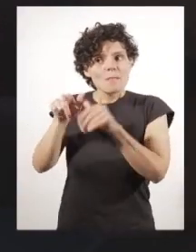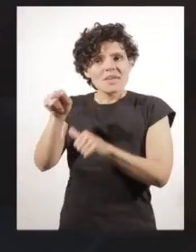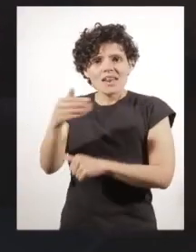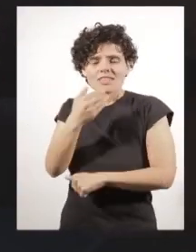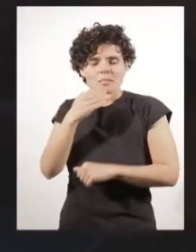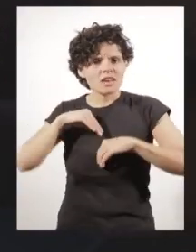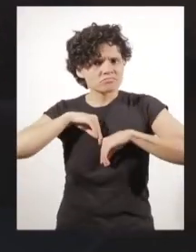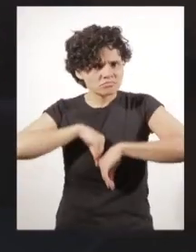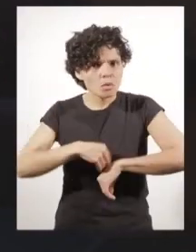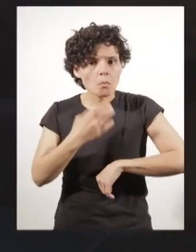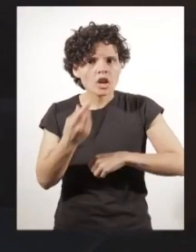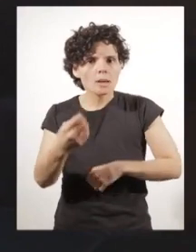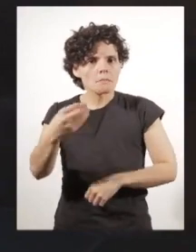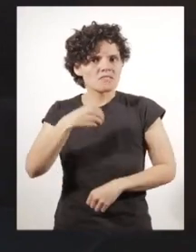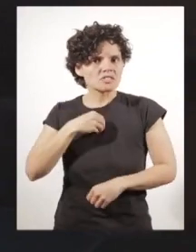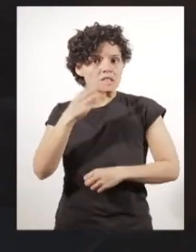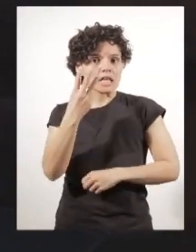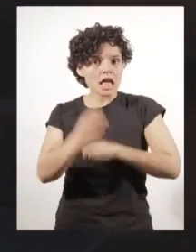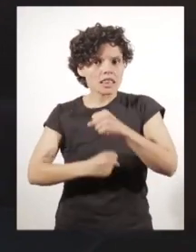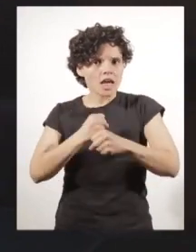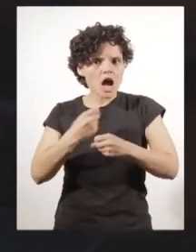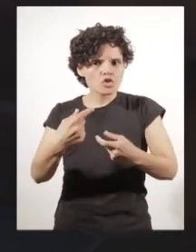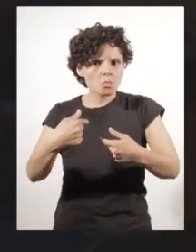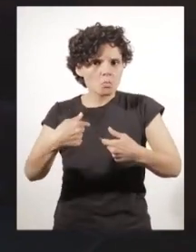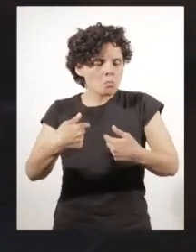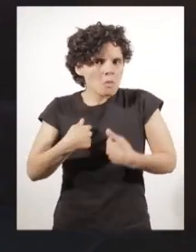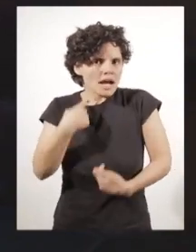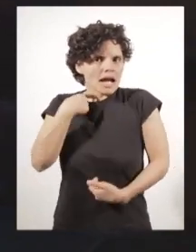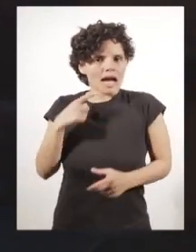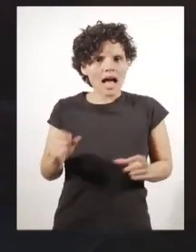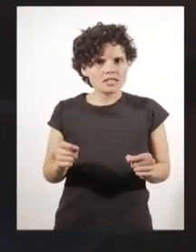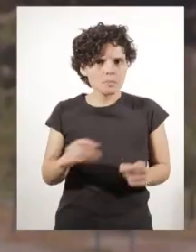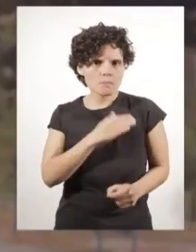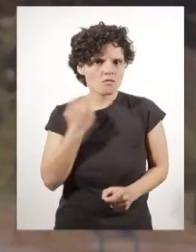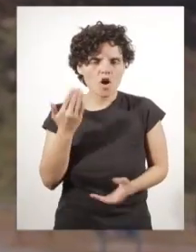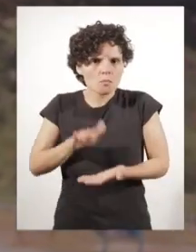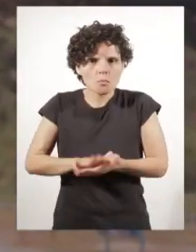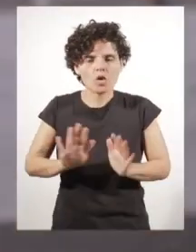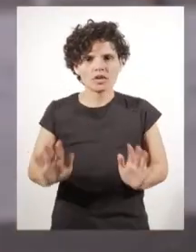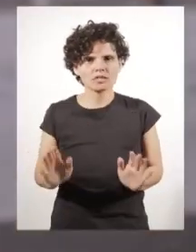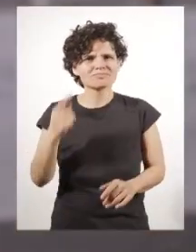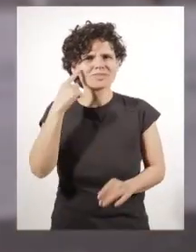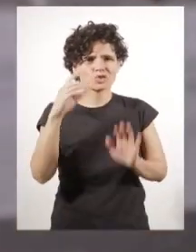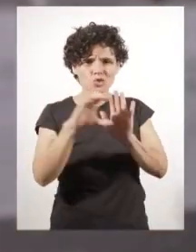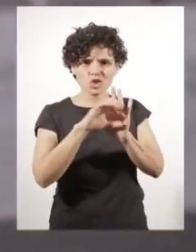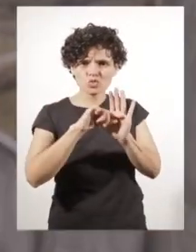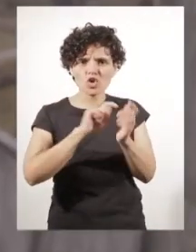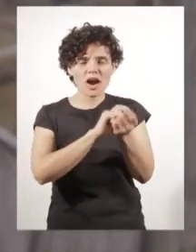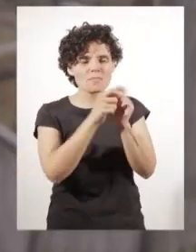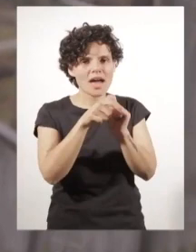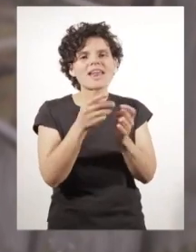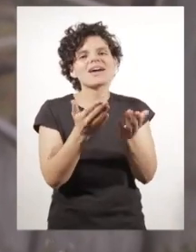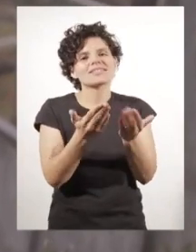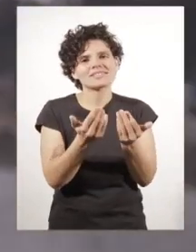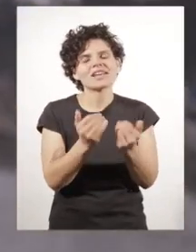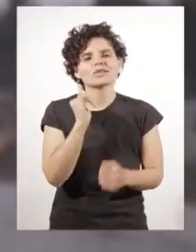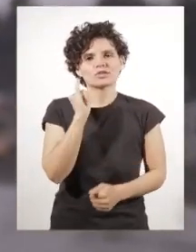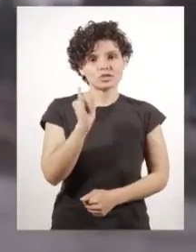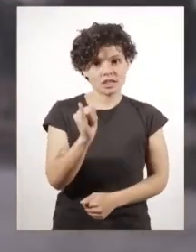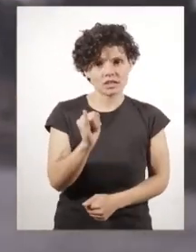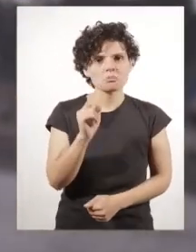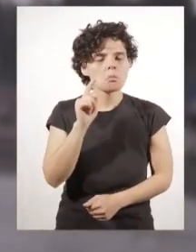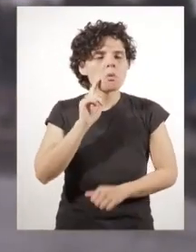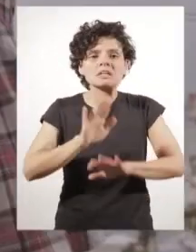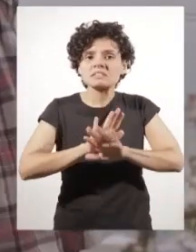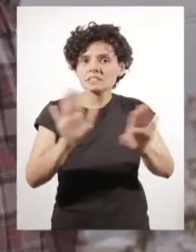Porque nos dijeron que yo en 30 años iba a tener cáncer y me iba morir. Así textual. Y yo creo que sí es necesario cambiar la constitución.